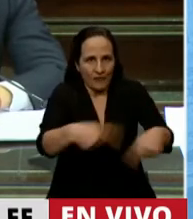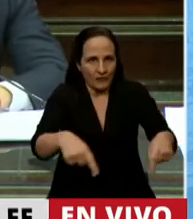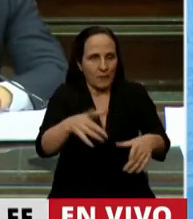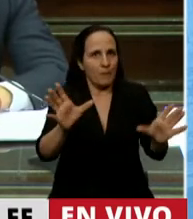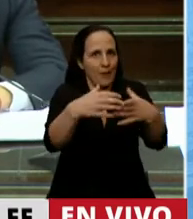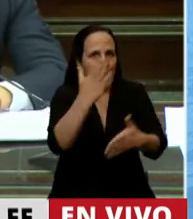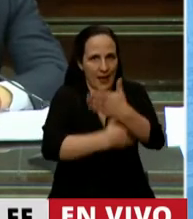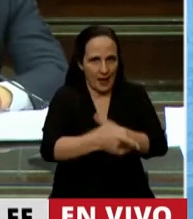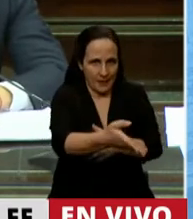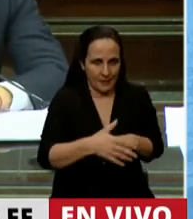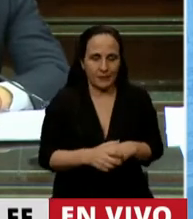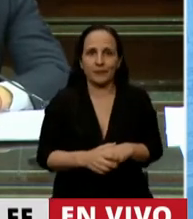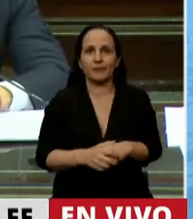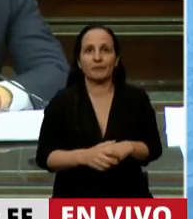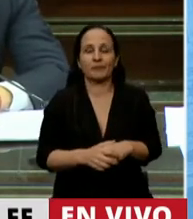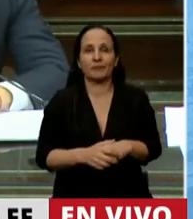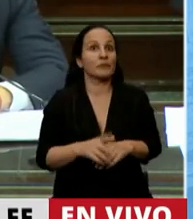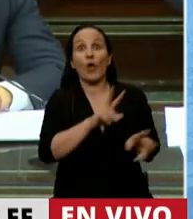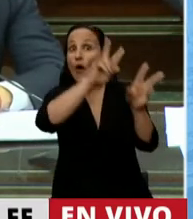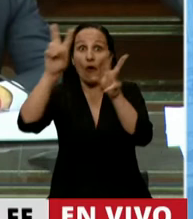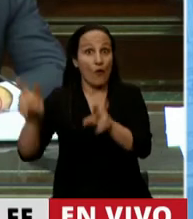Otro tema, y aprovechando su visita,